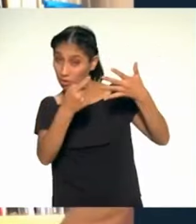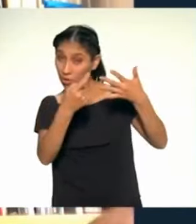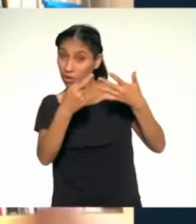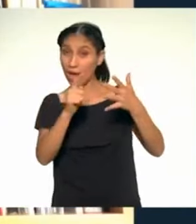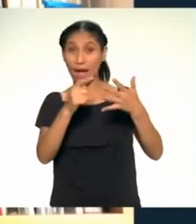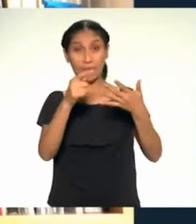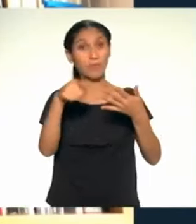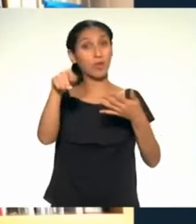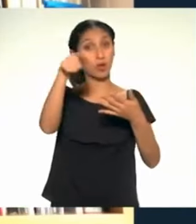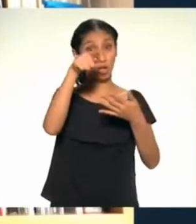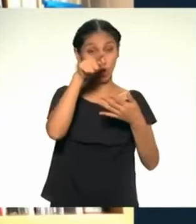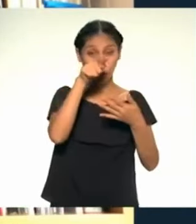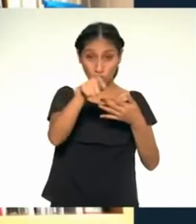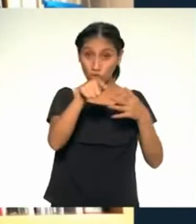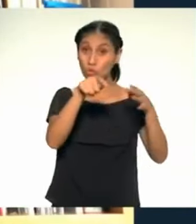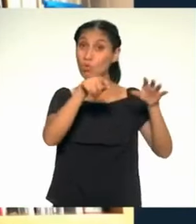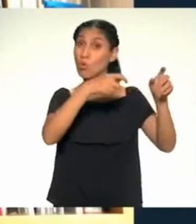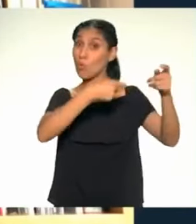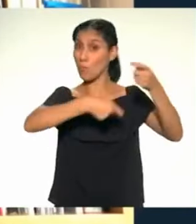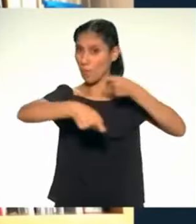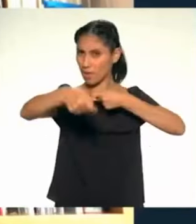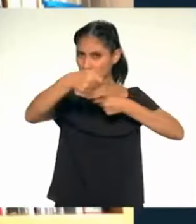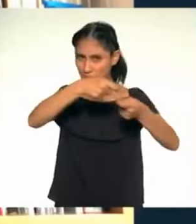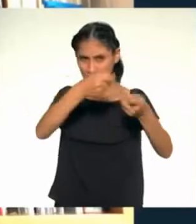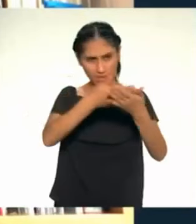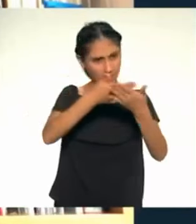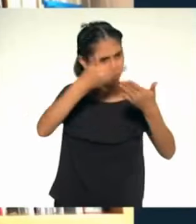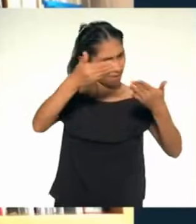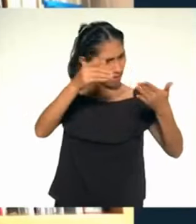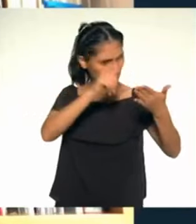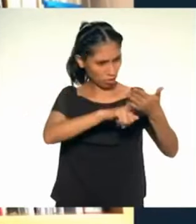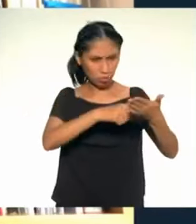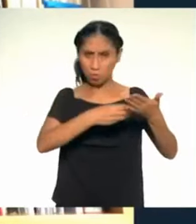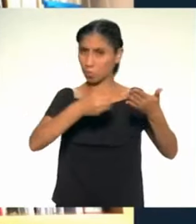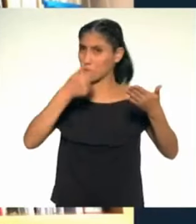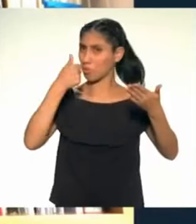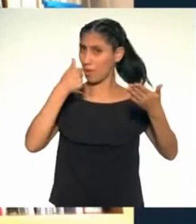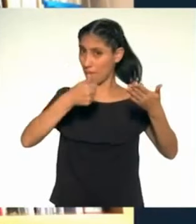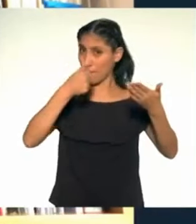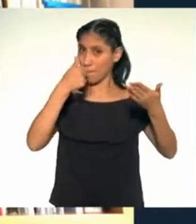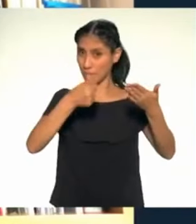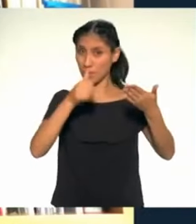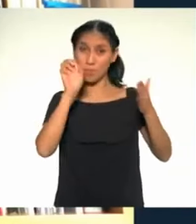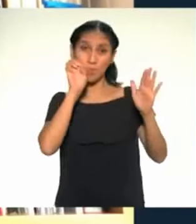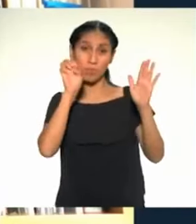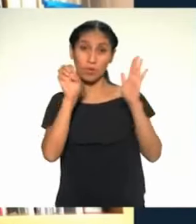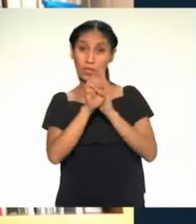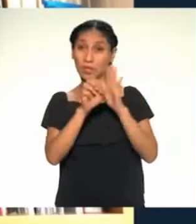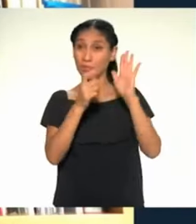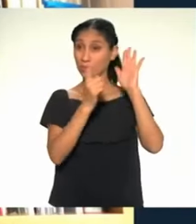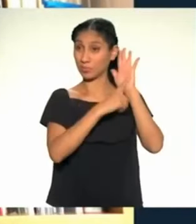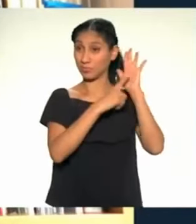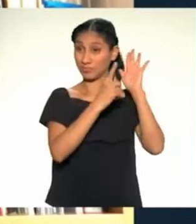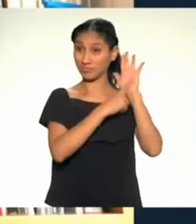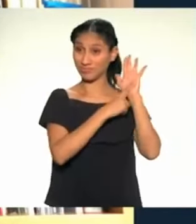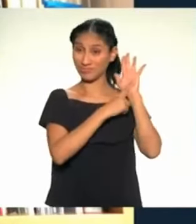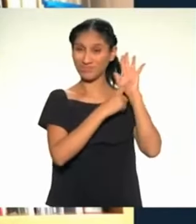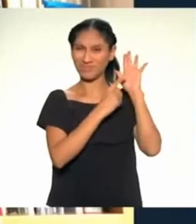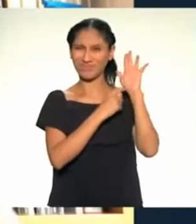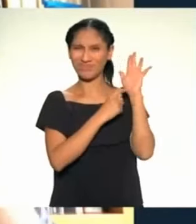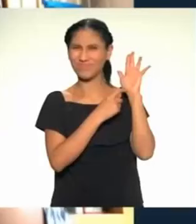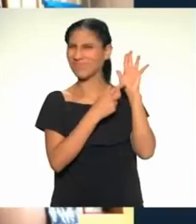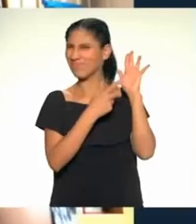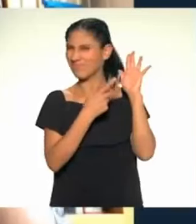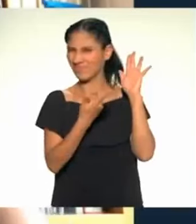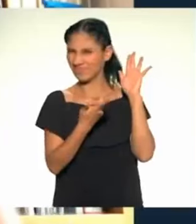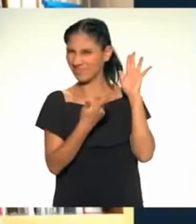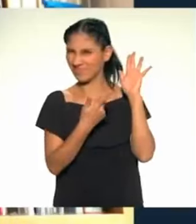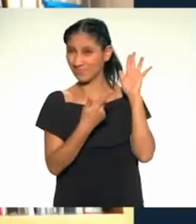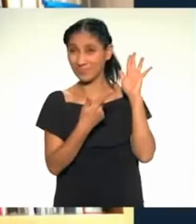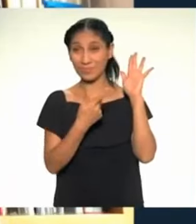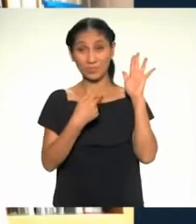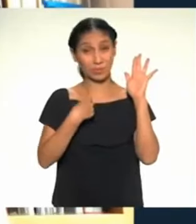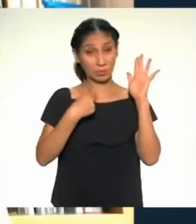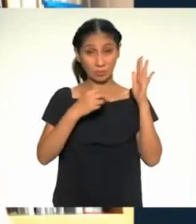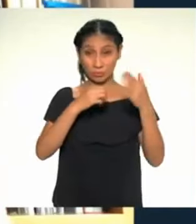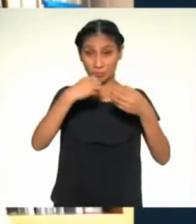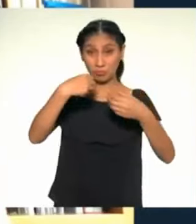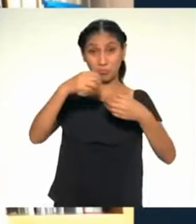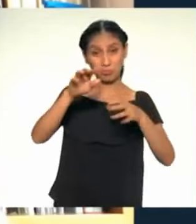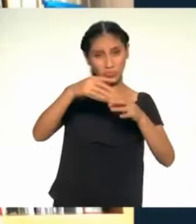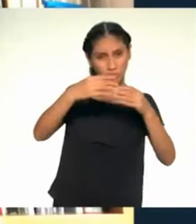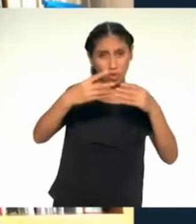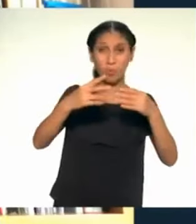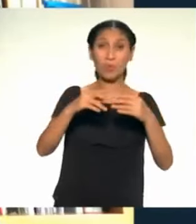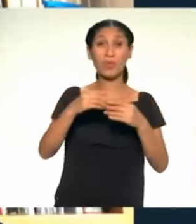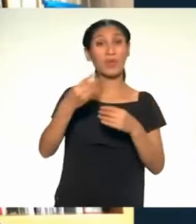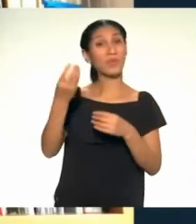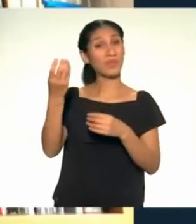ciudadanos, a las ciudadanas un producto de calidad. Por ejemplo, me encontré una iniciativa muy interesante hecha con tapitas de